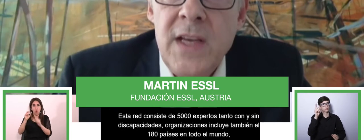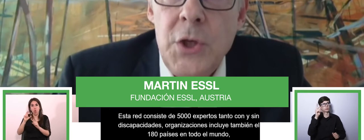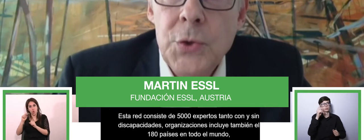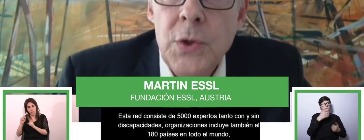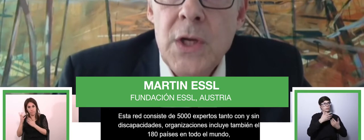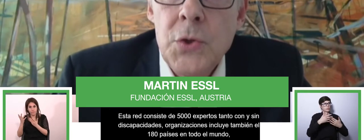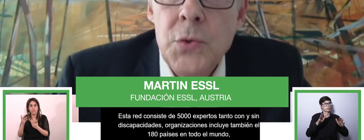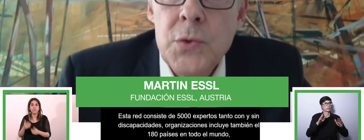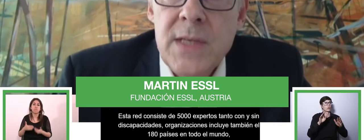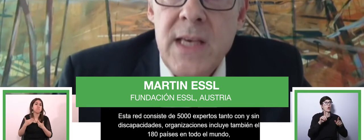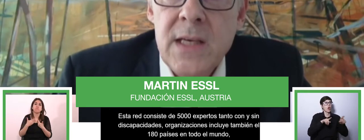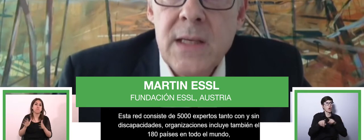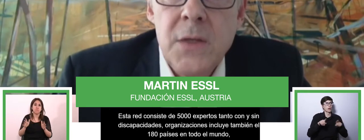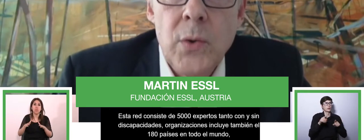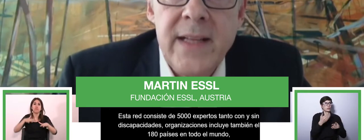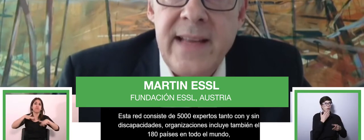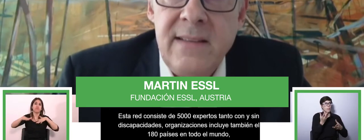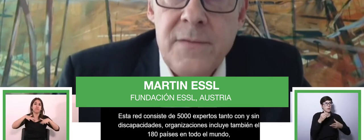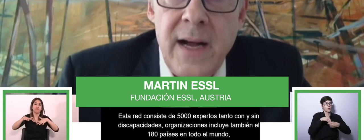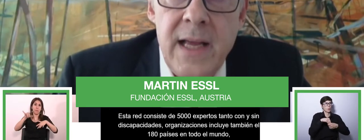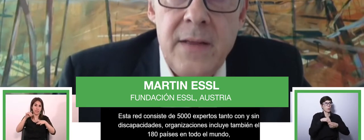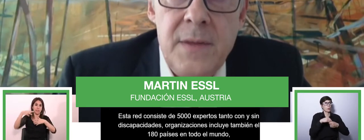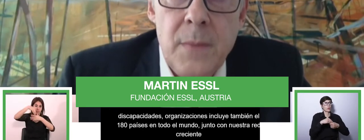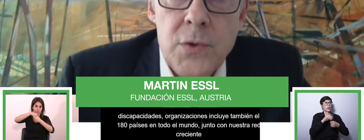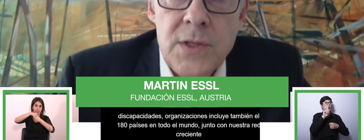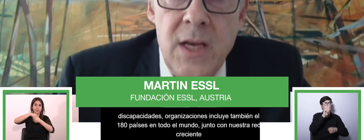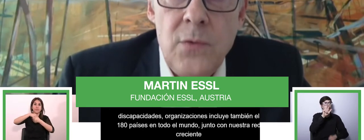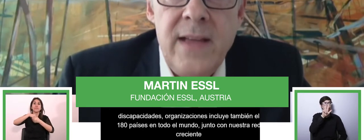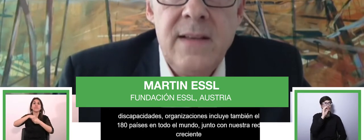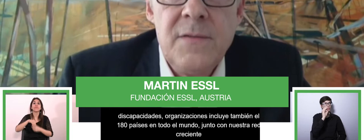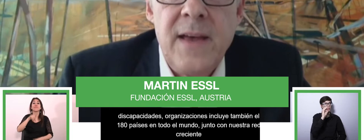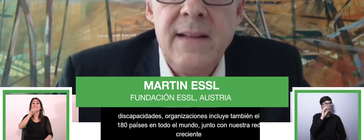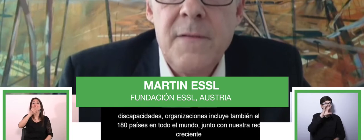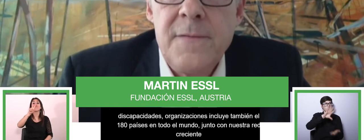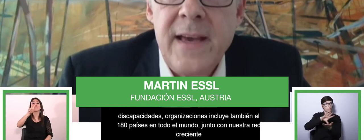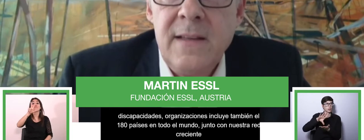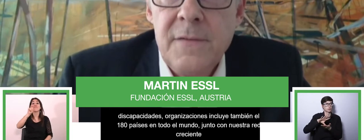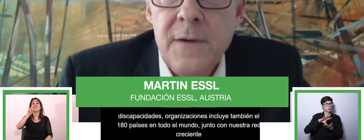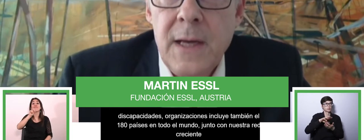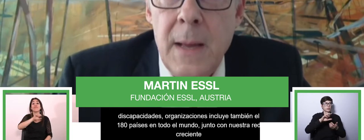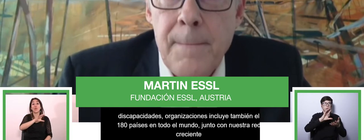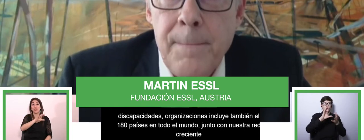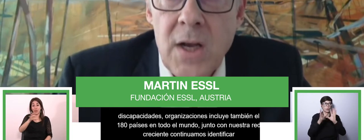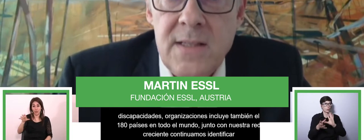creciente, continuamos buscar, identificar las